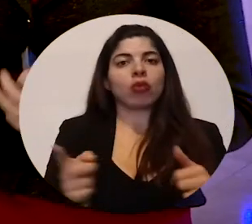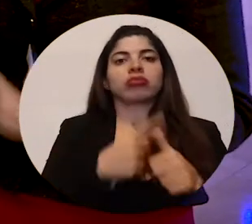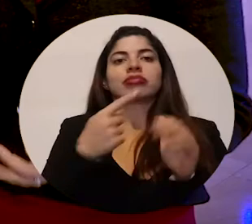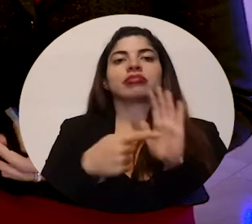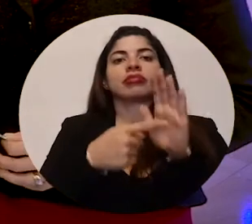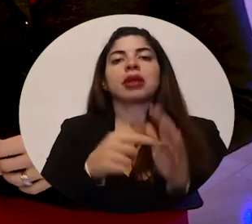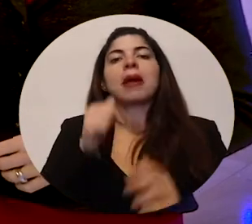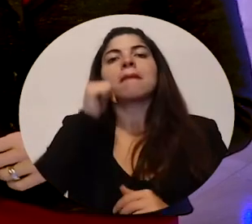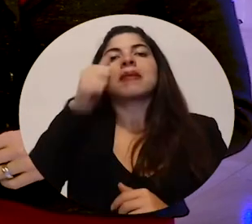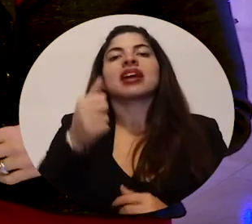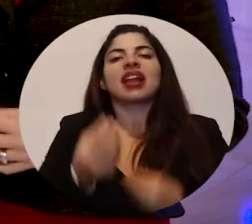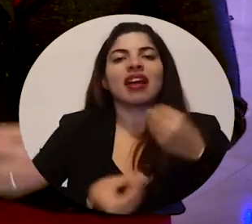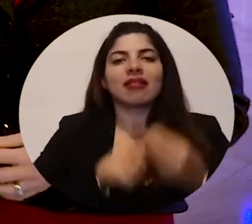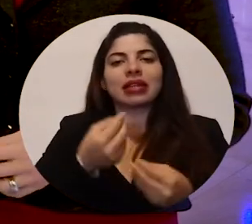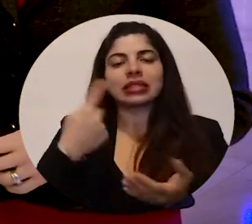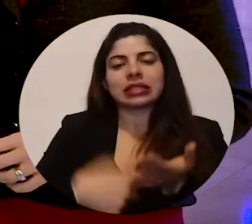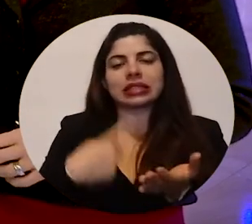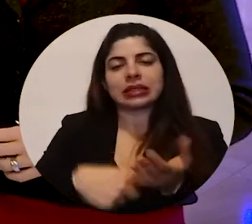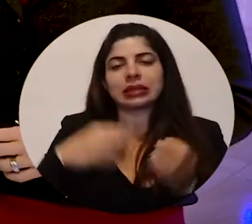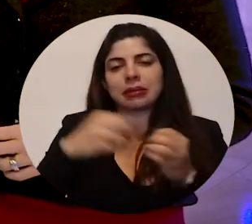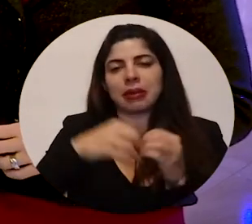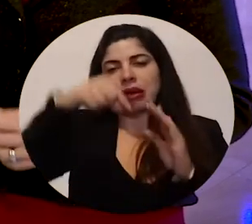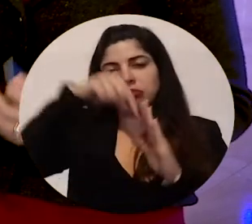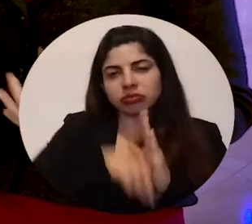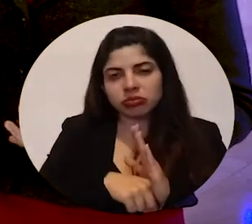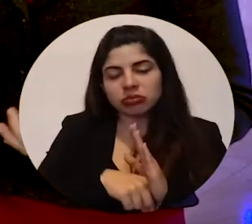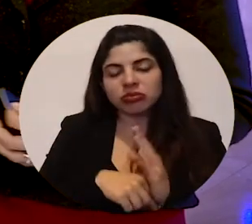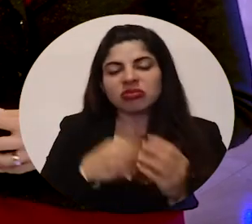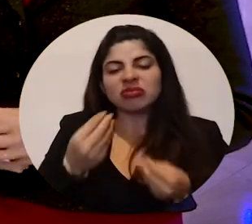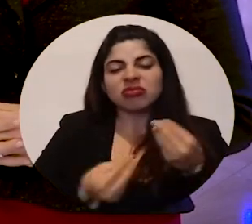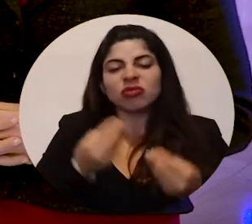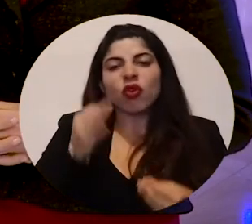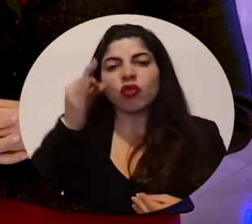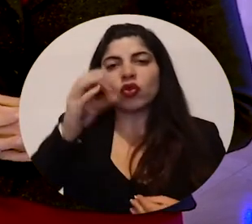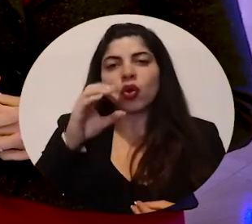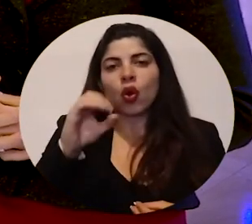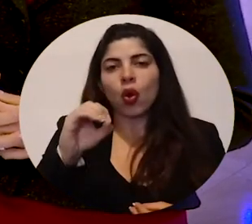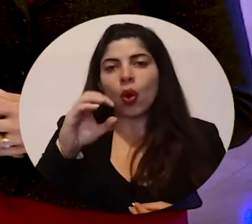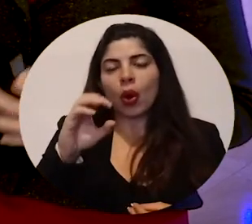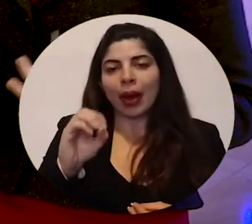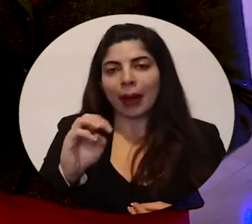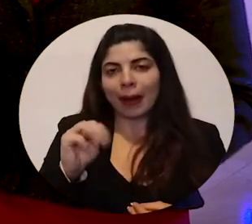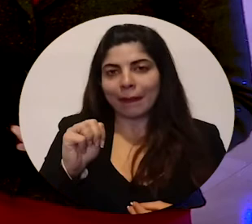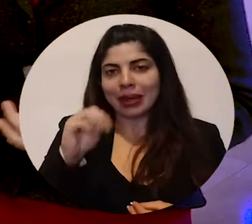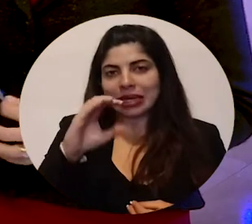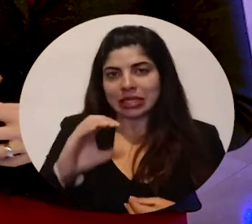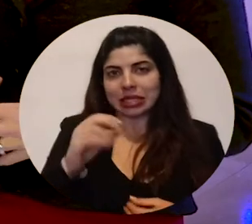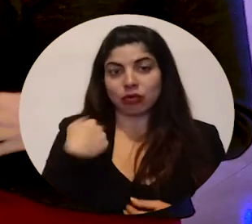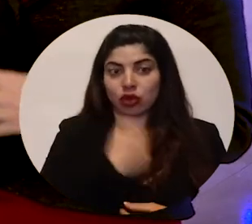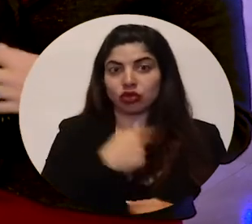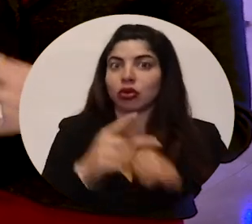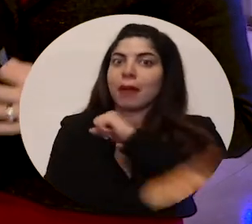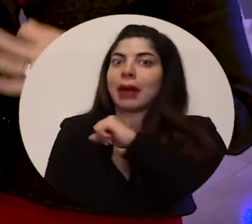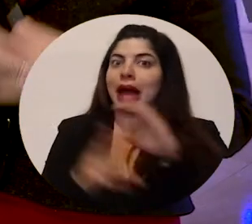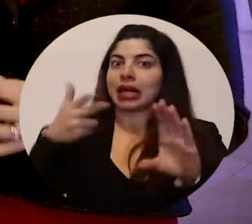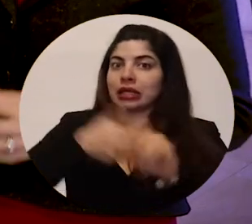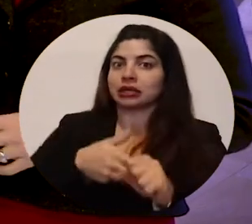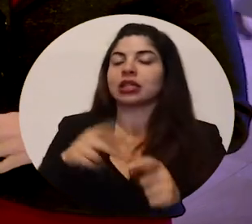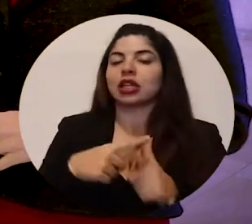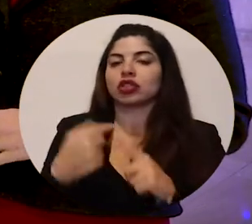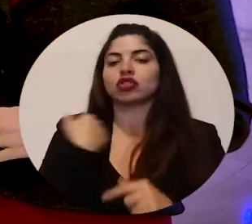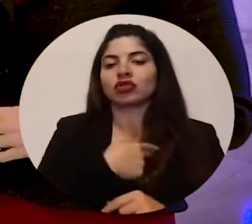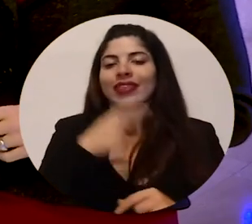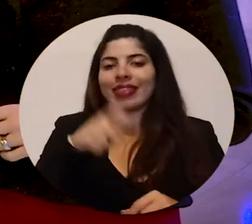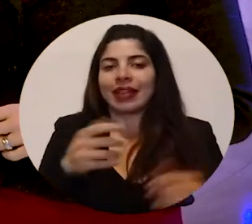de lo que va a ser mañana, una discusión muy de fondo sobre el futuro de la OMC y cómo nosotros, como países miembros, tenemos que mejorar